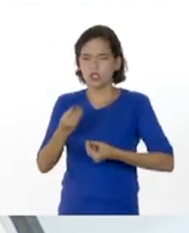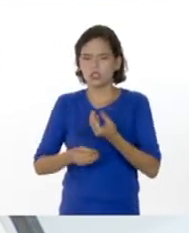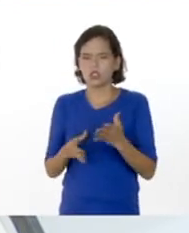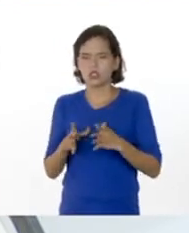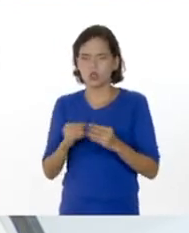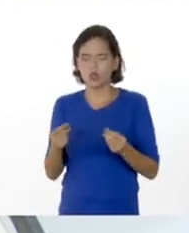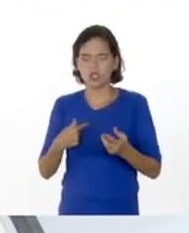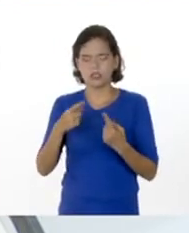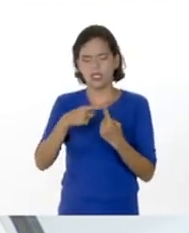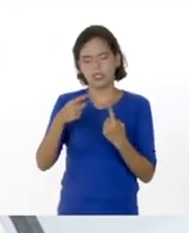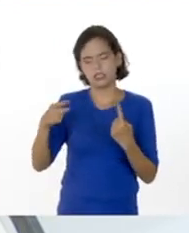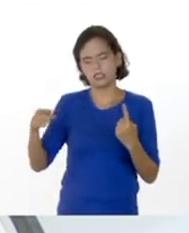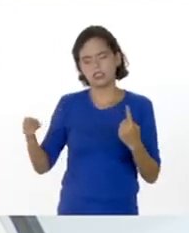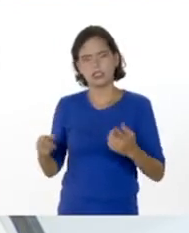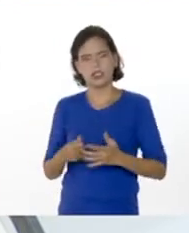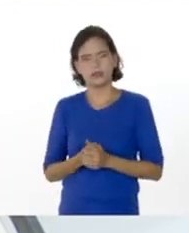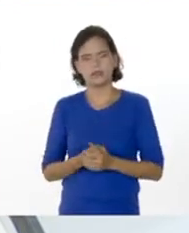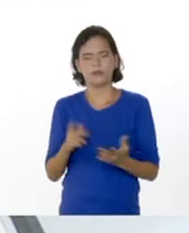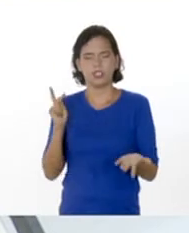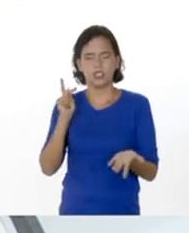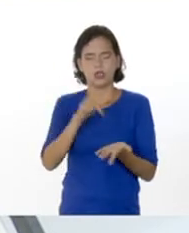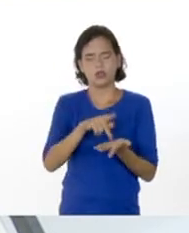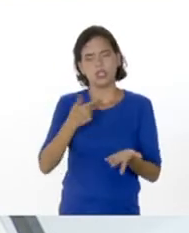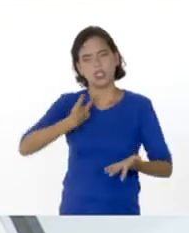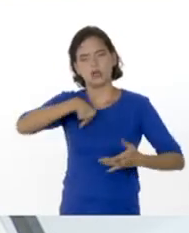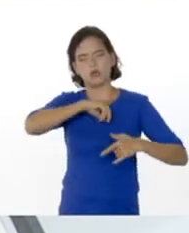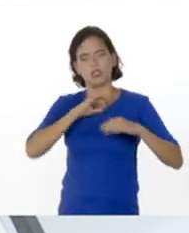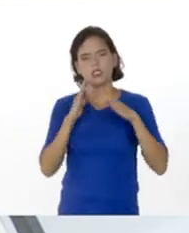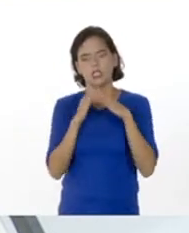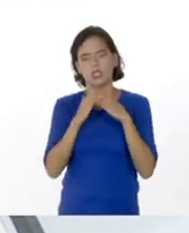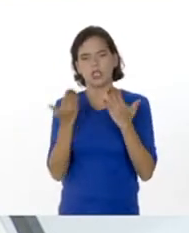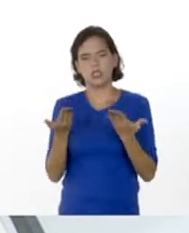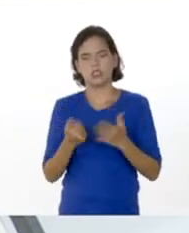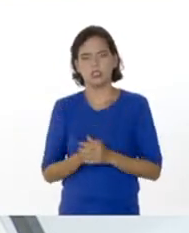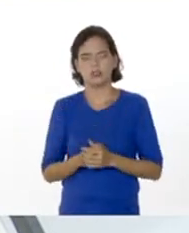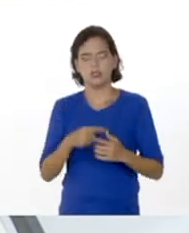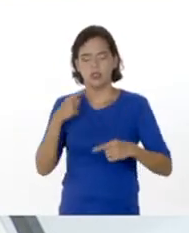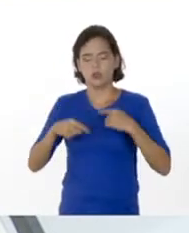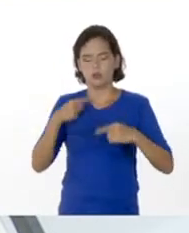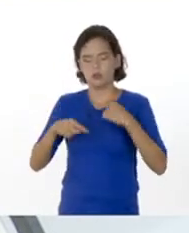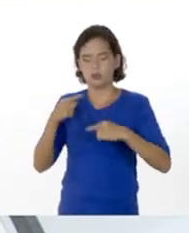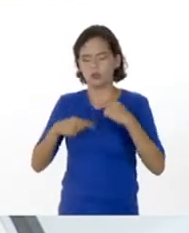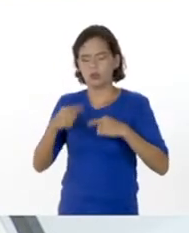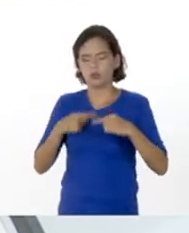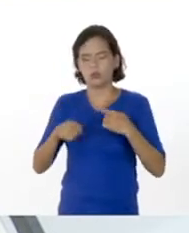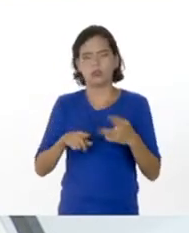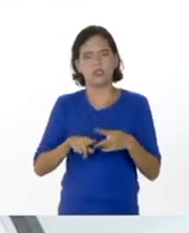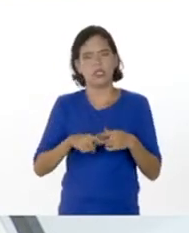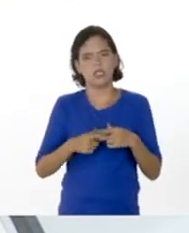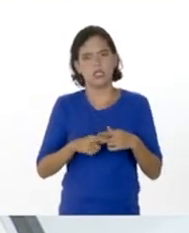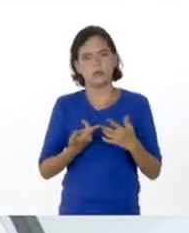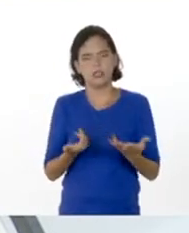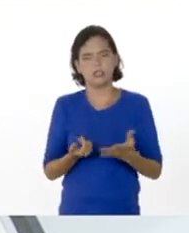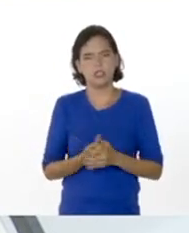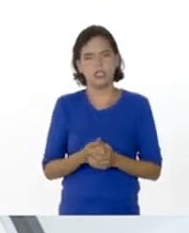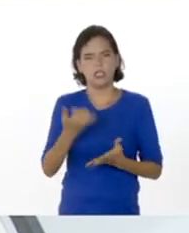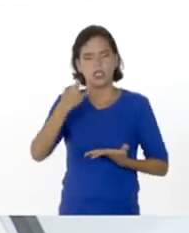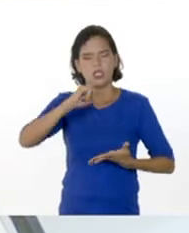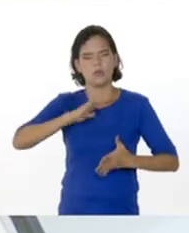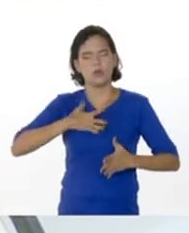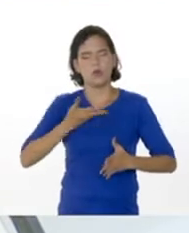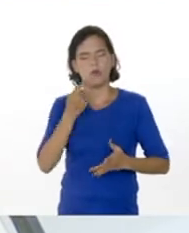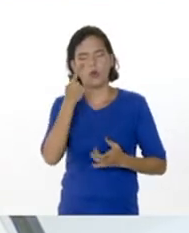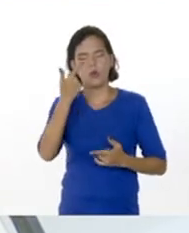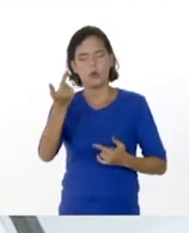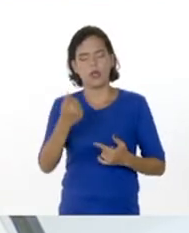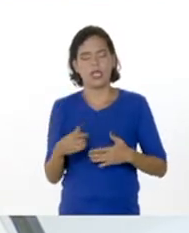Toda esa electricidad que nos llega a nuestro hogar a través de turbinas, a través de una serie de herramientas. Y ahí podemos